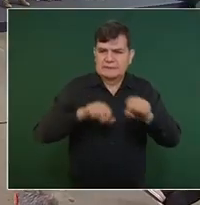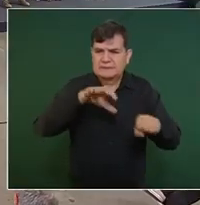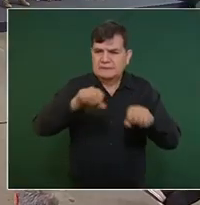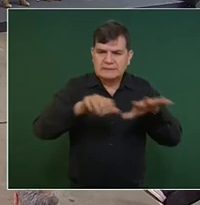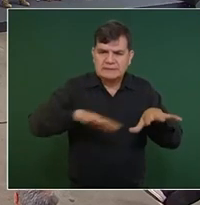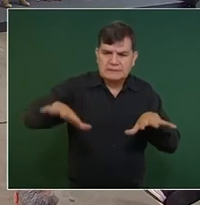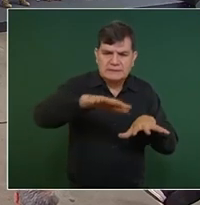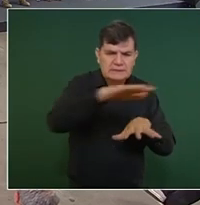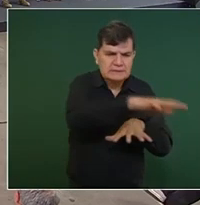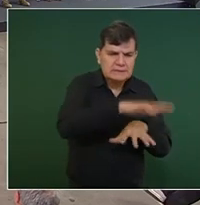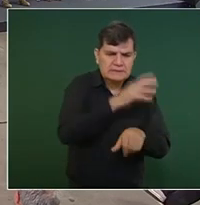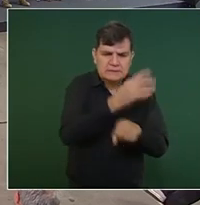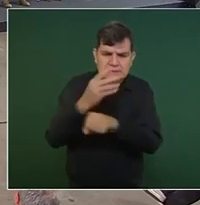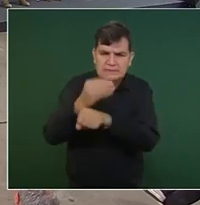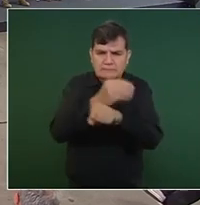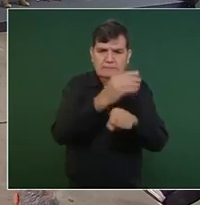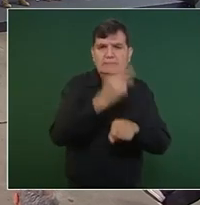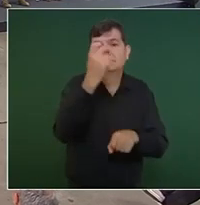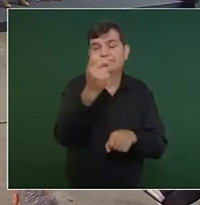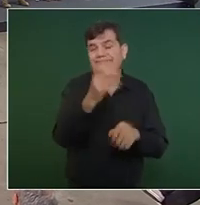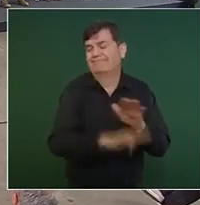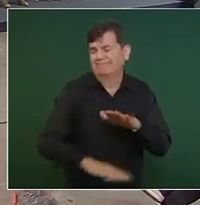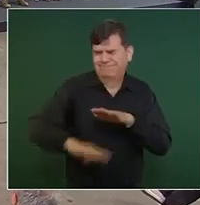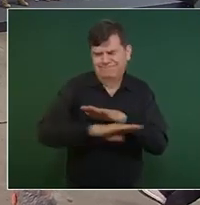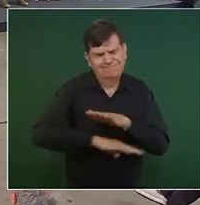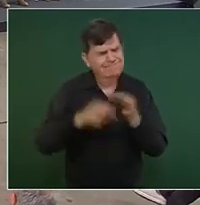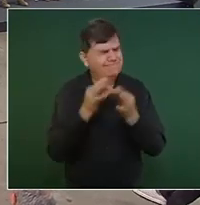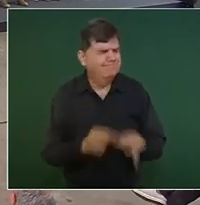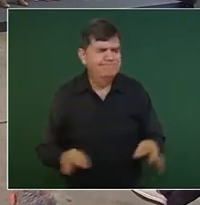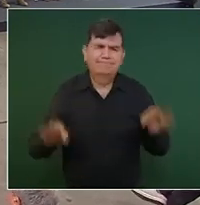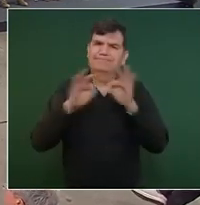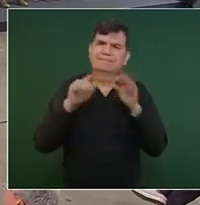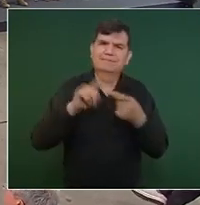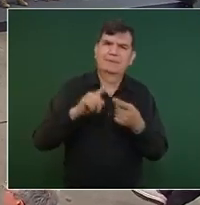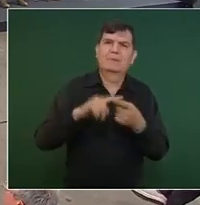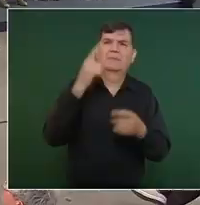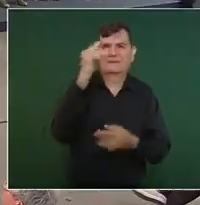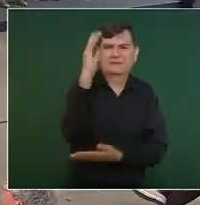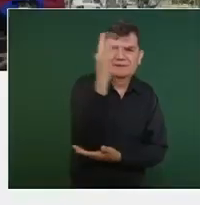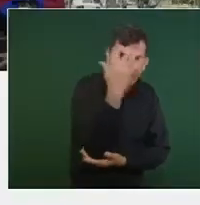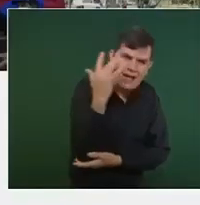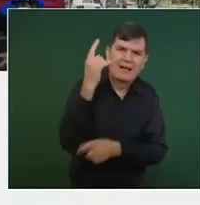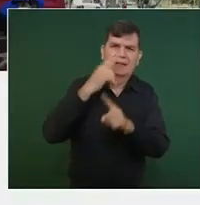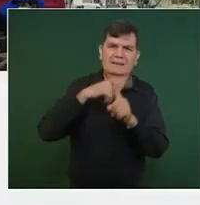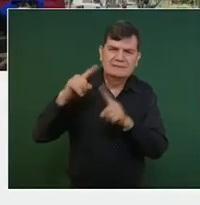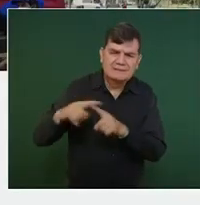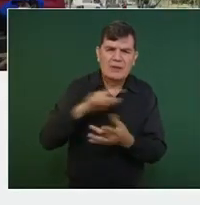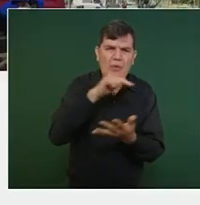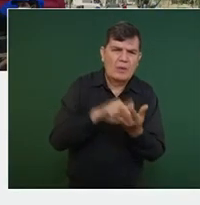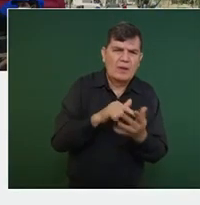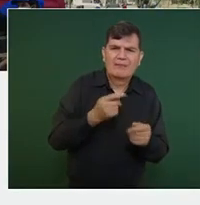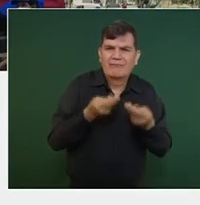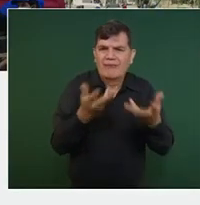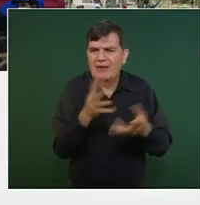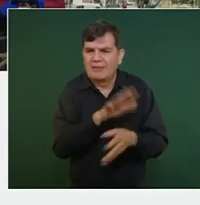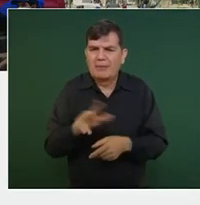informarles, este ha sido un aspecto fundamental, la recuperación ecológica, la rehabilitación de espacios públicos.